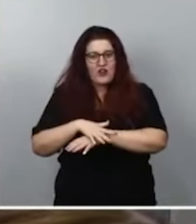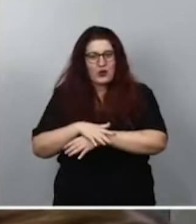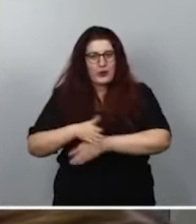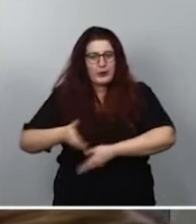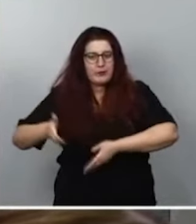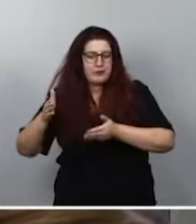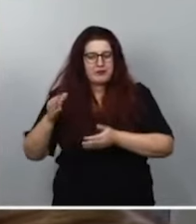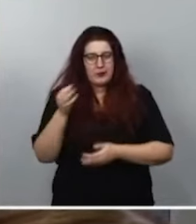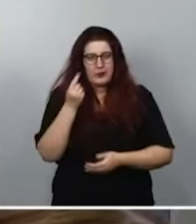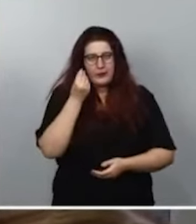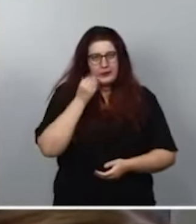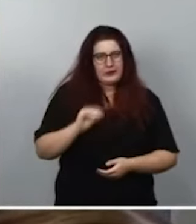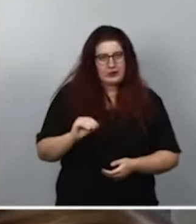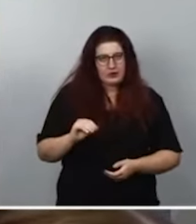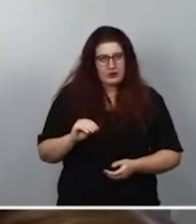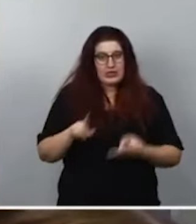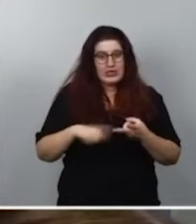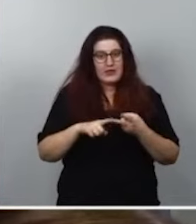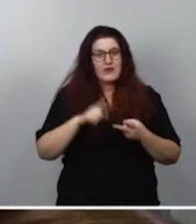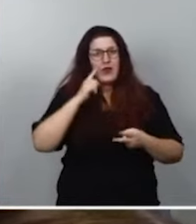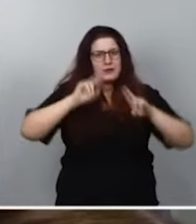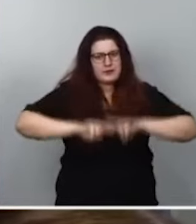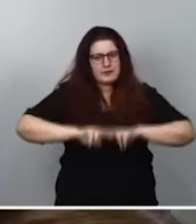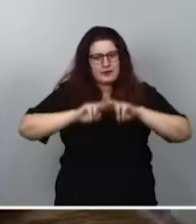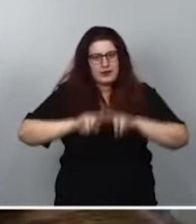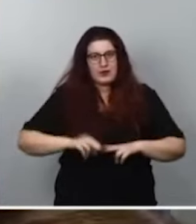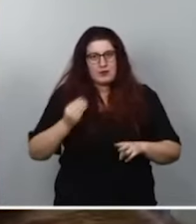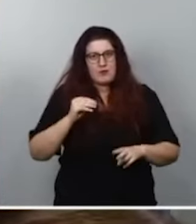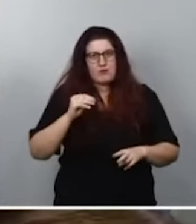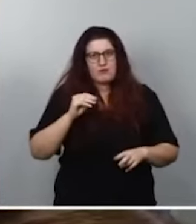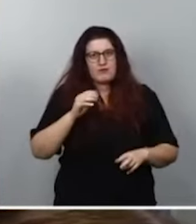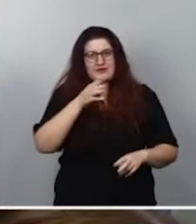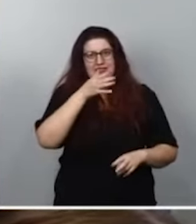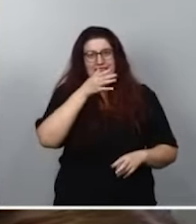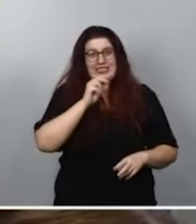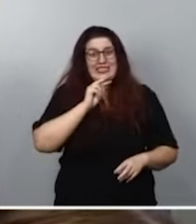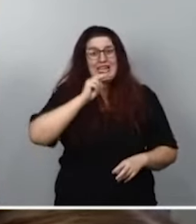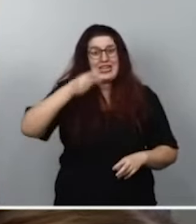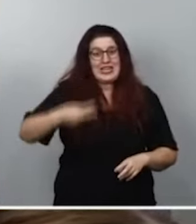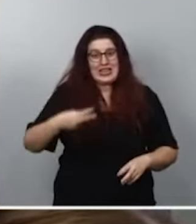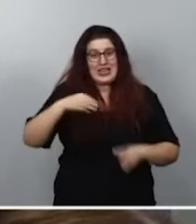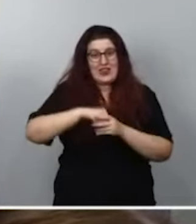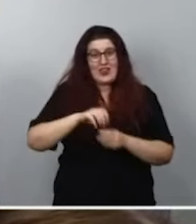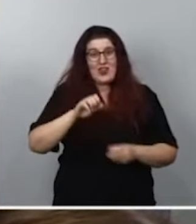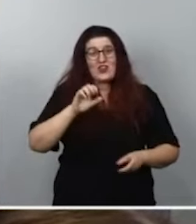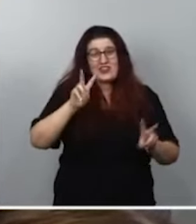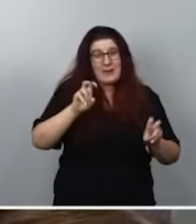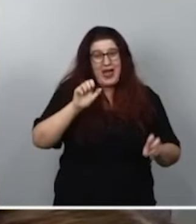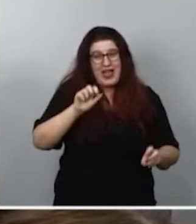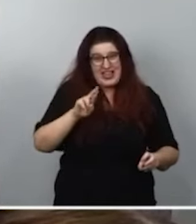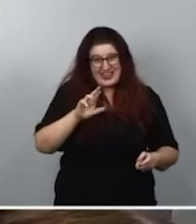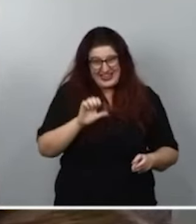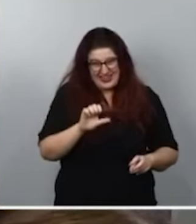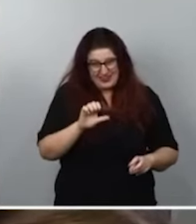sobre la decisión del Constitucional de revisar y anular parcialmente las sentencias de Chávez y Griñán en el caso de los ERE. Y también